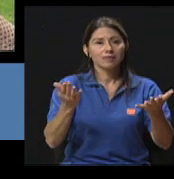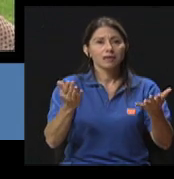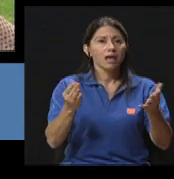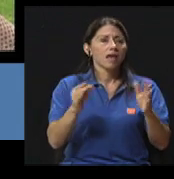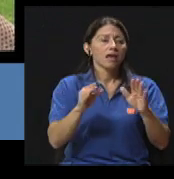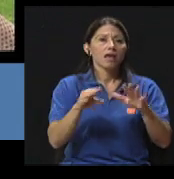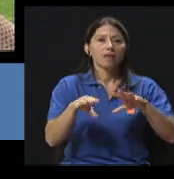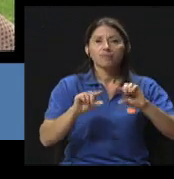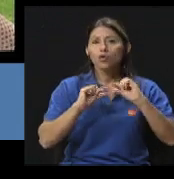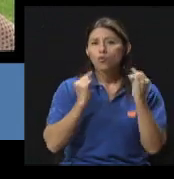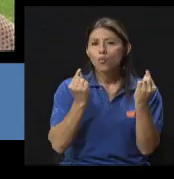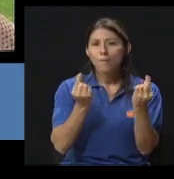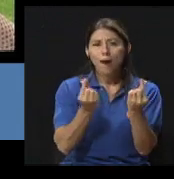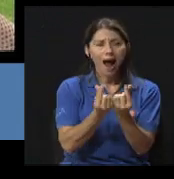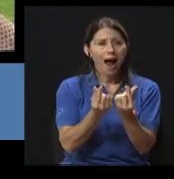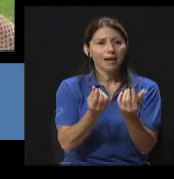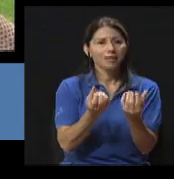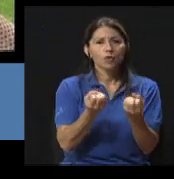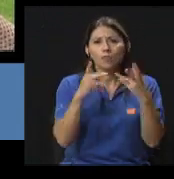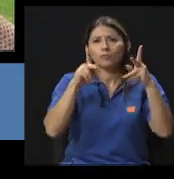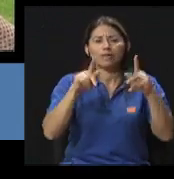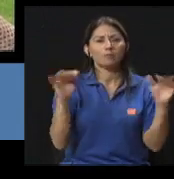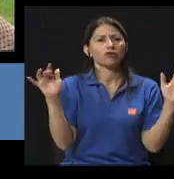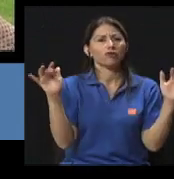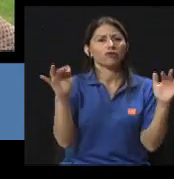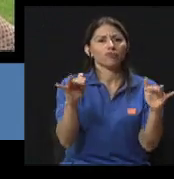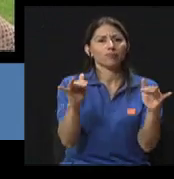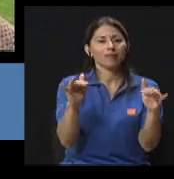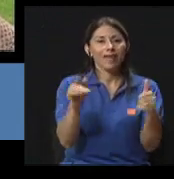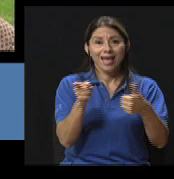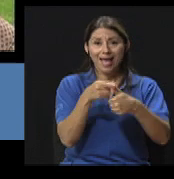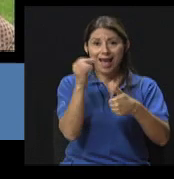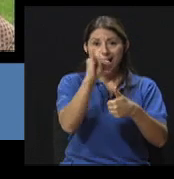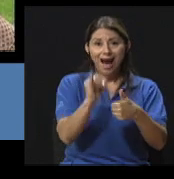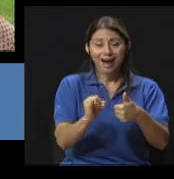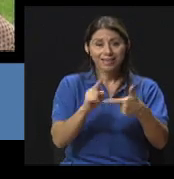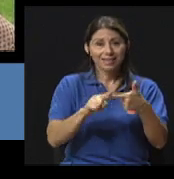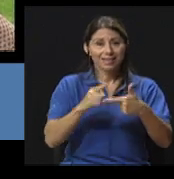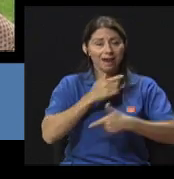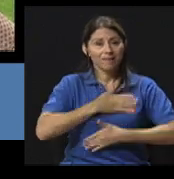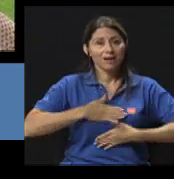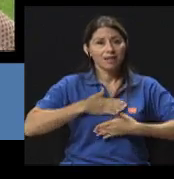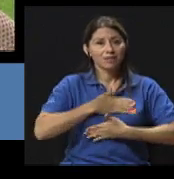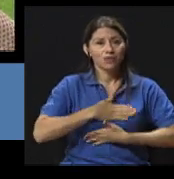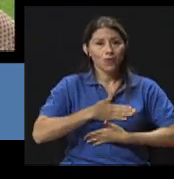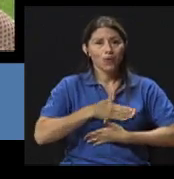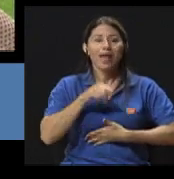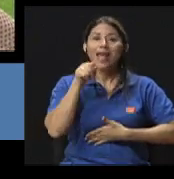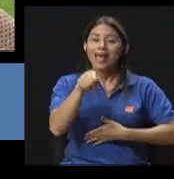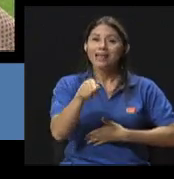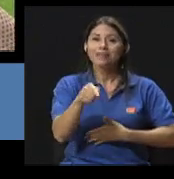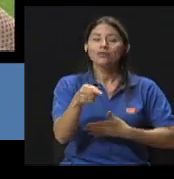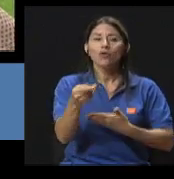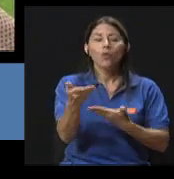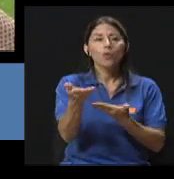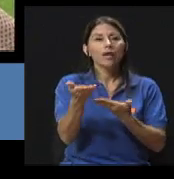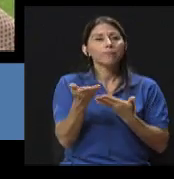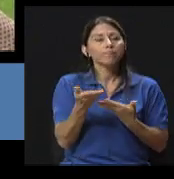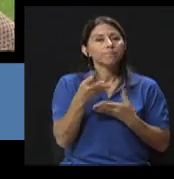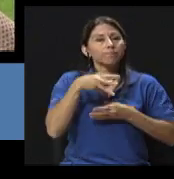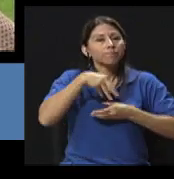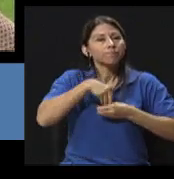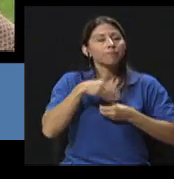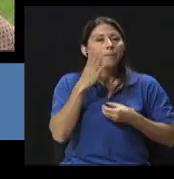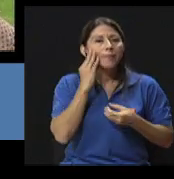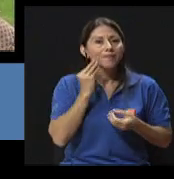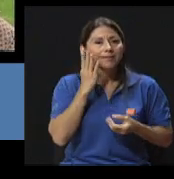grupales y masivas, el tema del arte y la recreación nos viene a dar la parte vivencial en estos